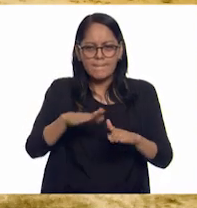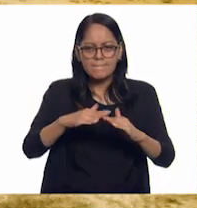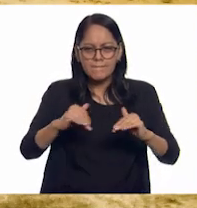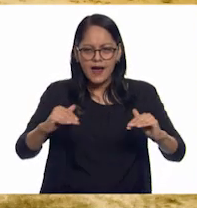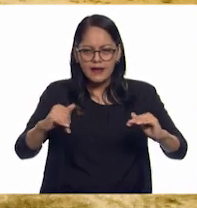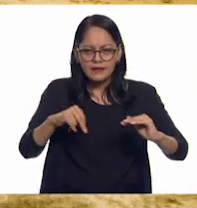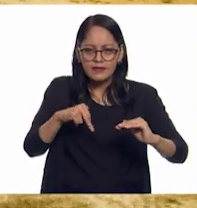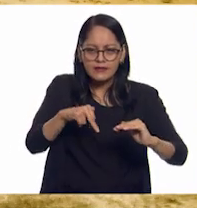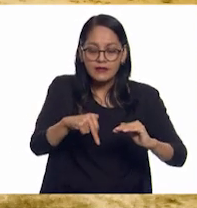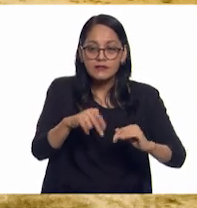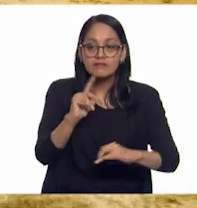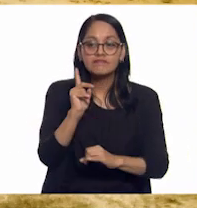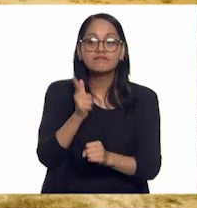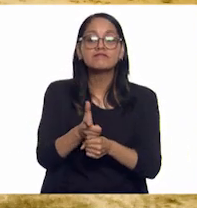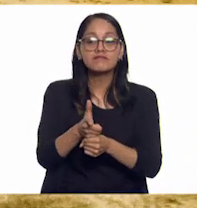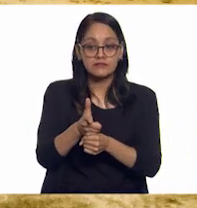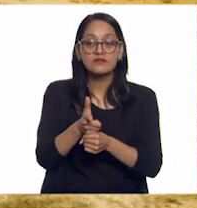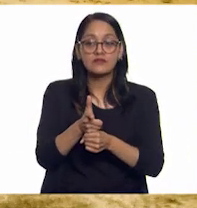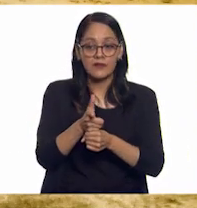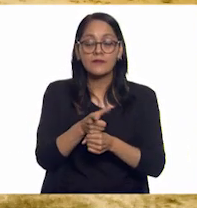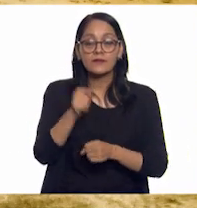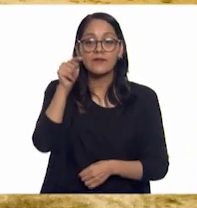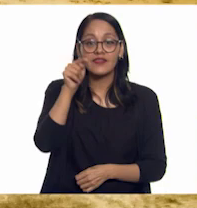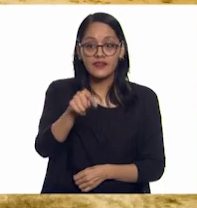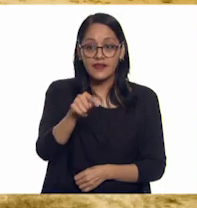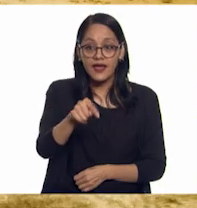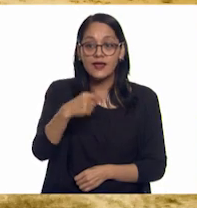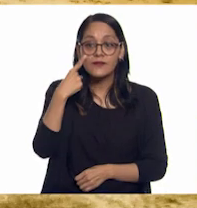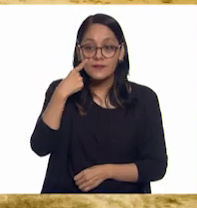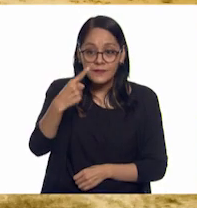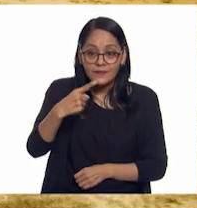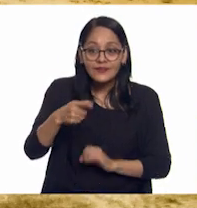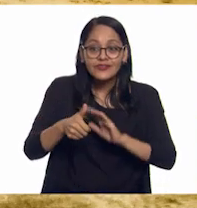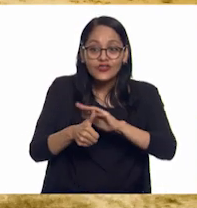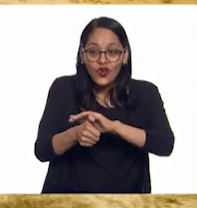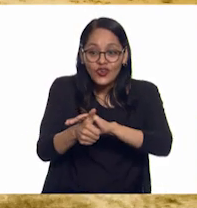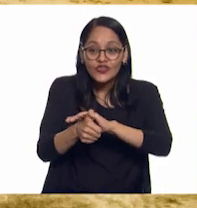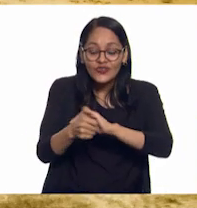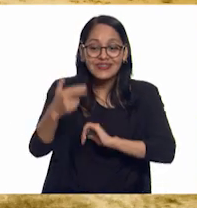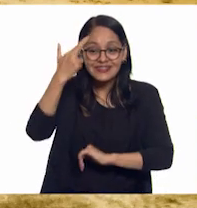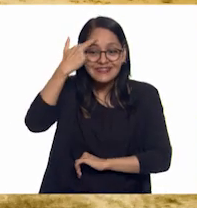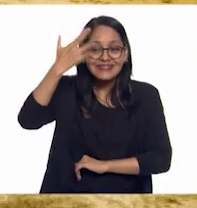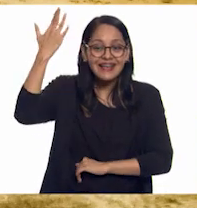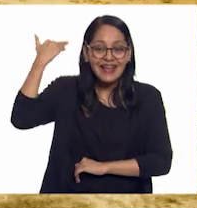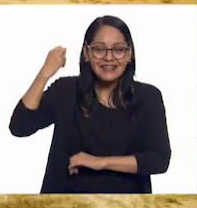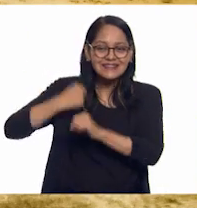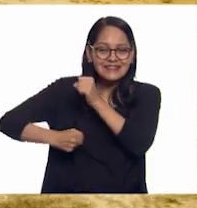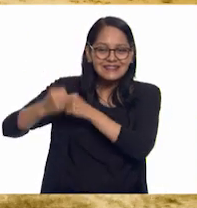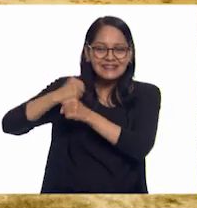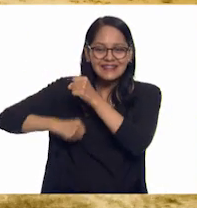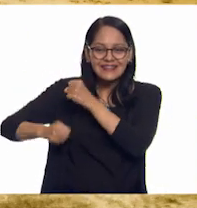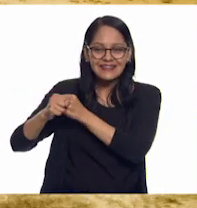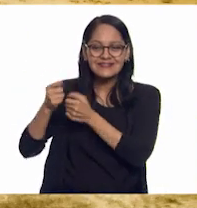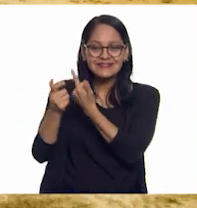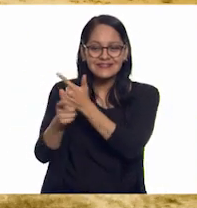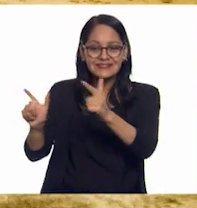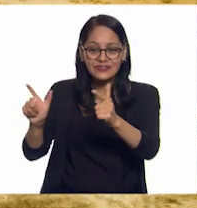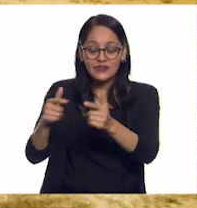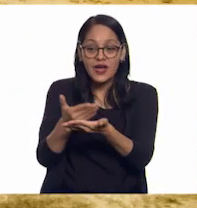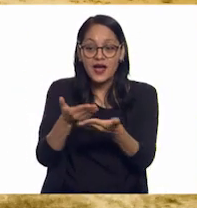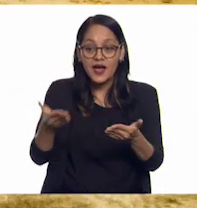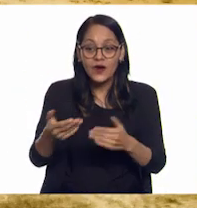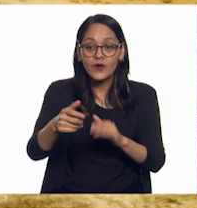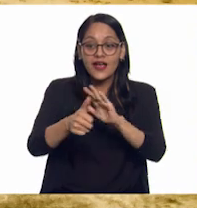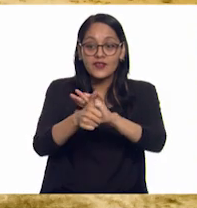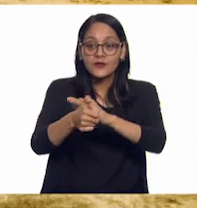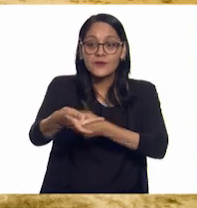y se dio cuenta que había regresado la tortuga que había liberado hace muchos años. La tortuga